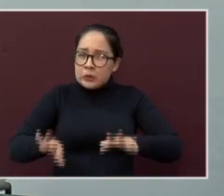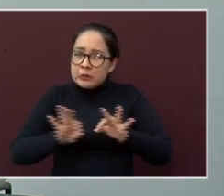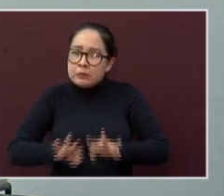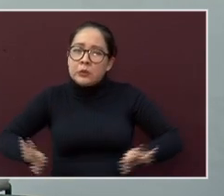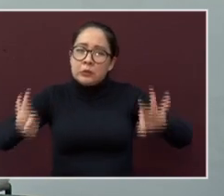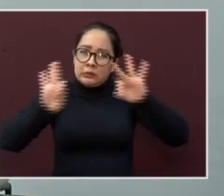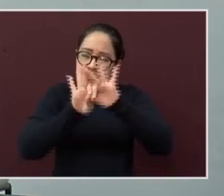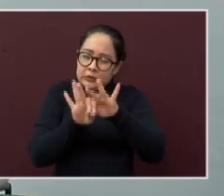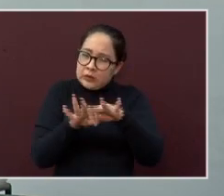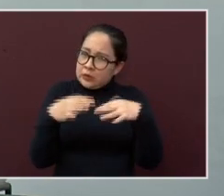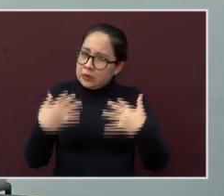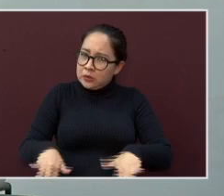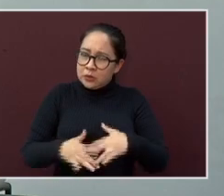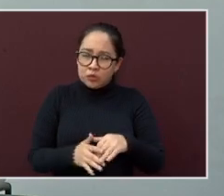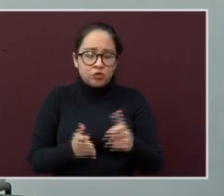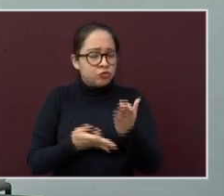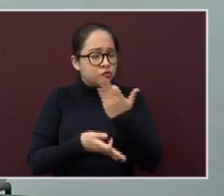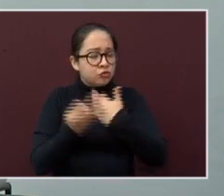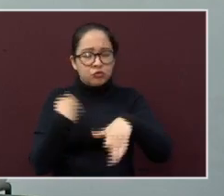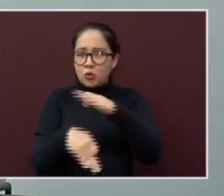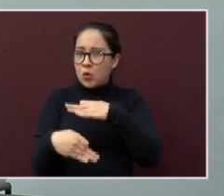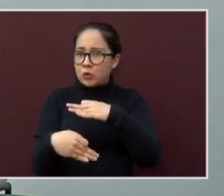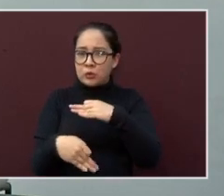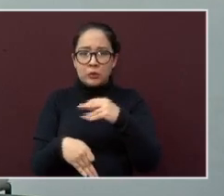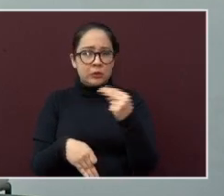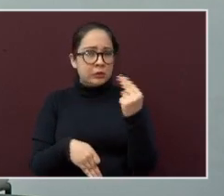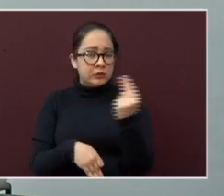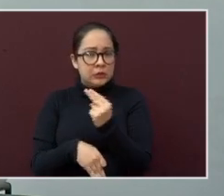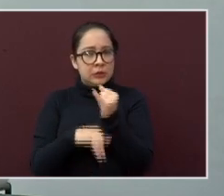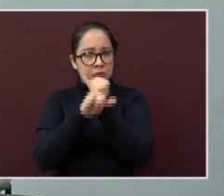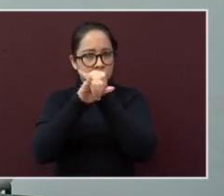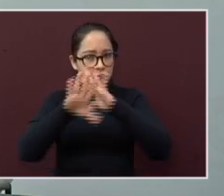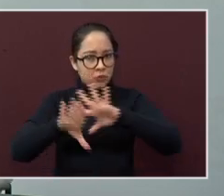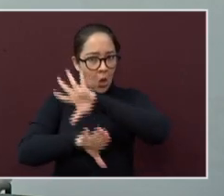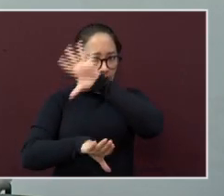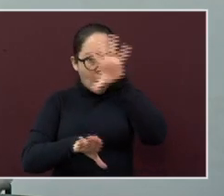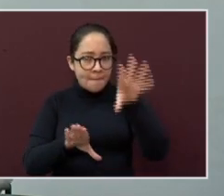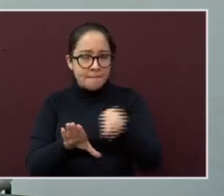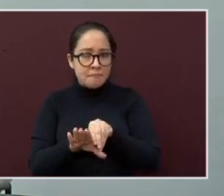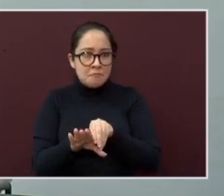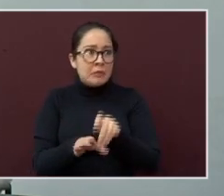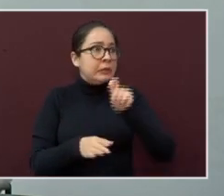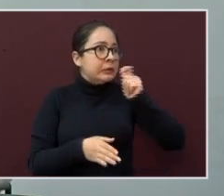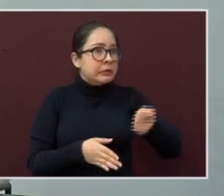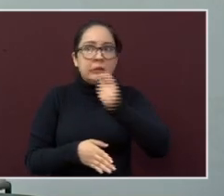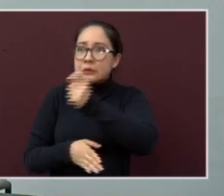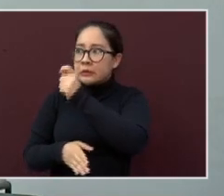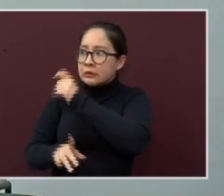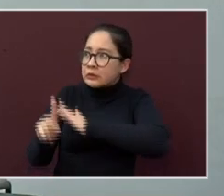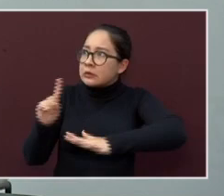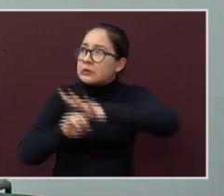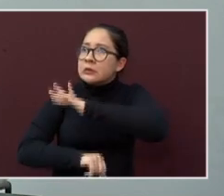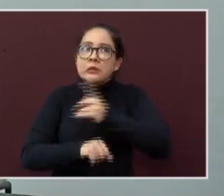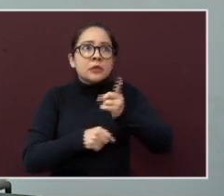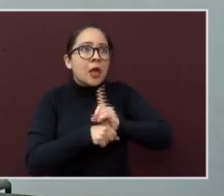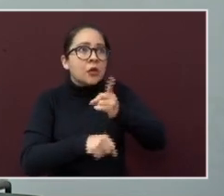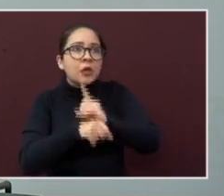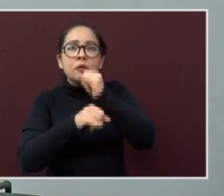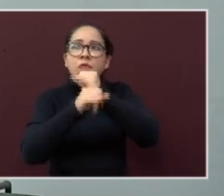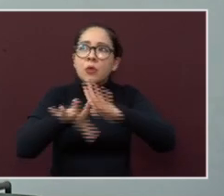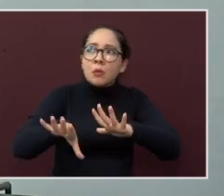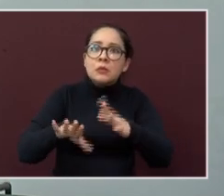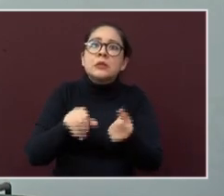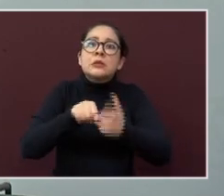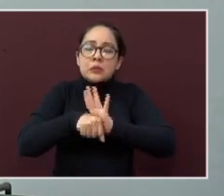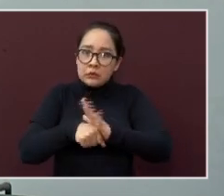y todos, absolutamente todos debemos ser informados sobre lo que ocurre en el día a día con esta